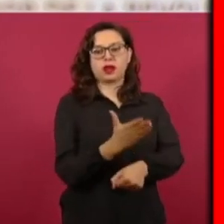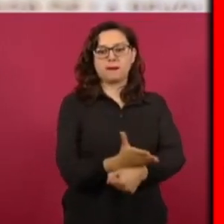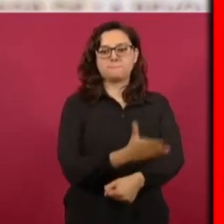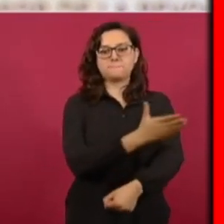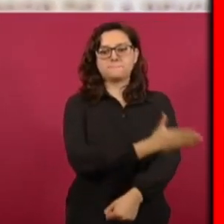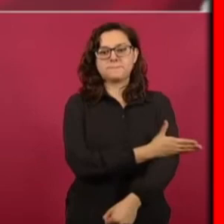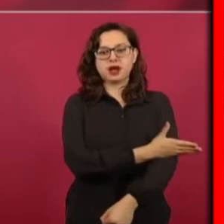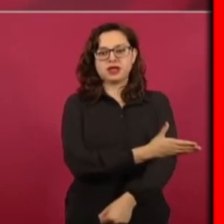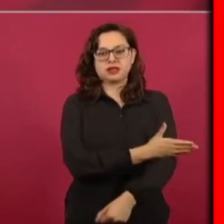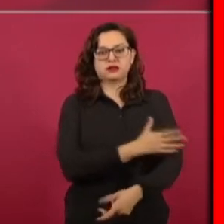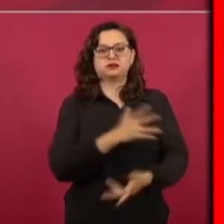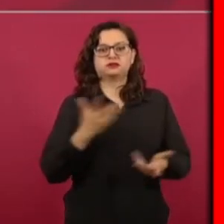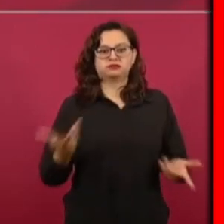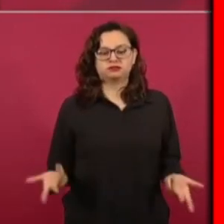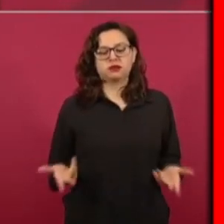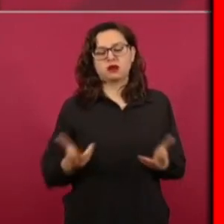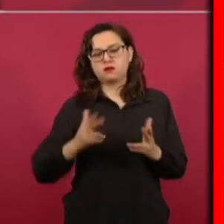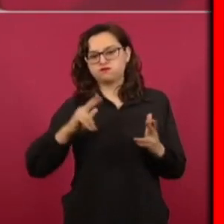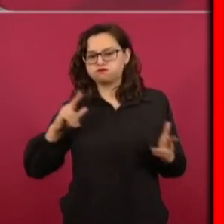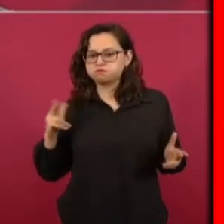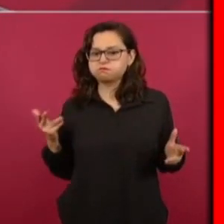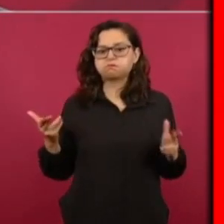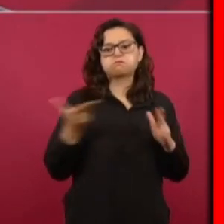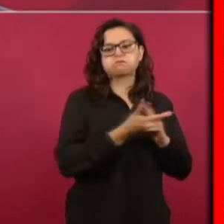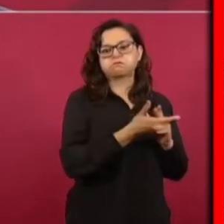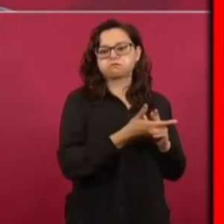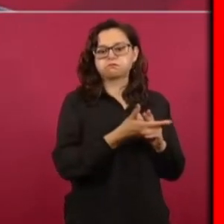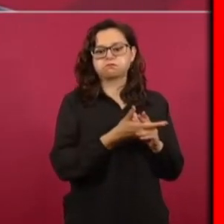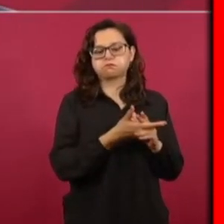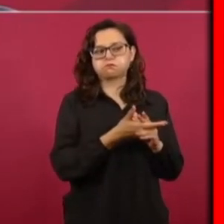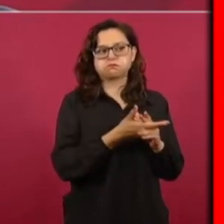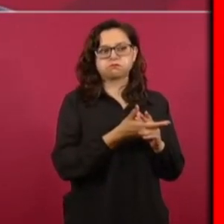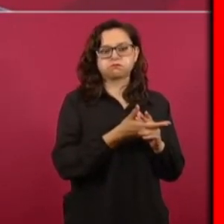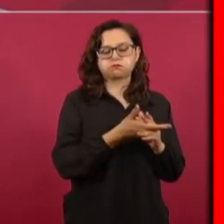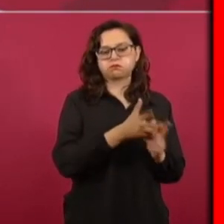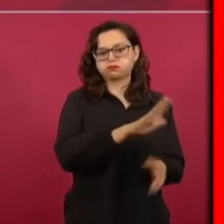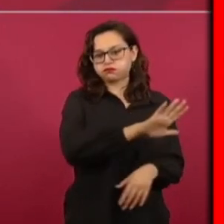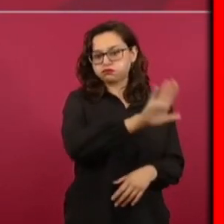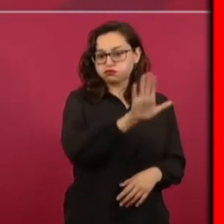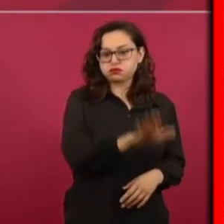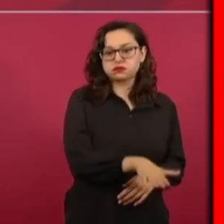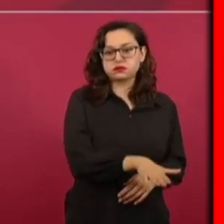asesinan cobardemente al presidente Madero